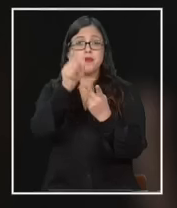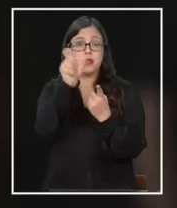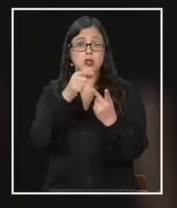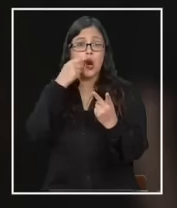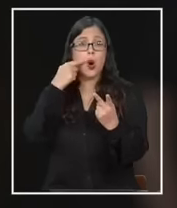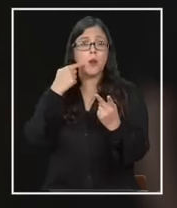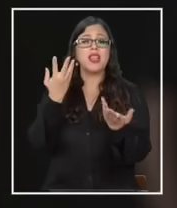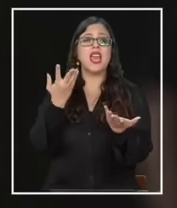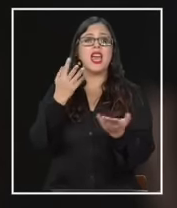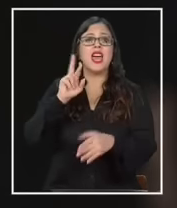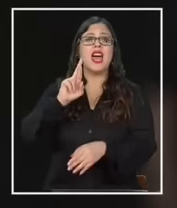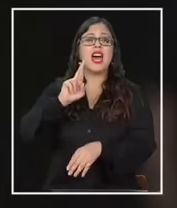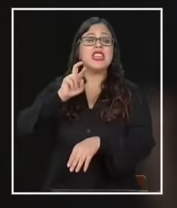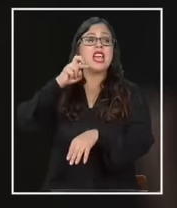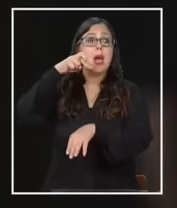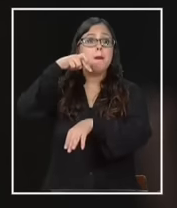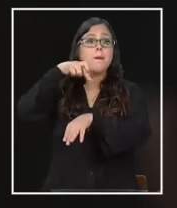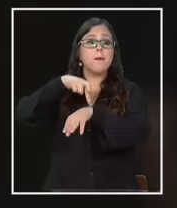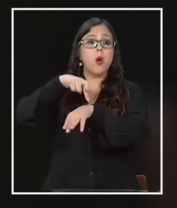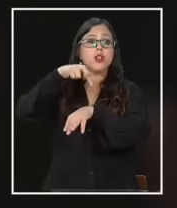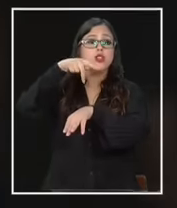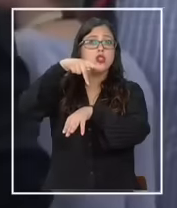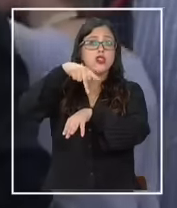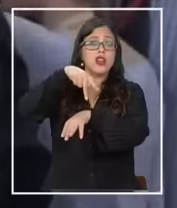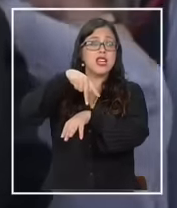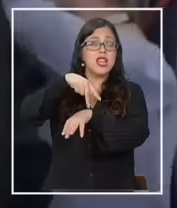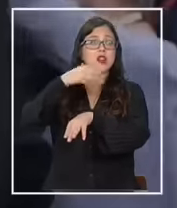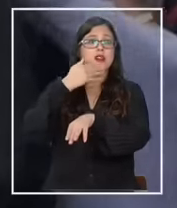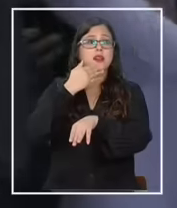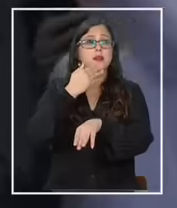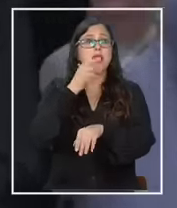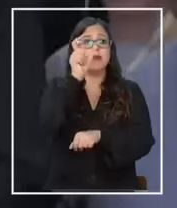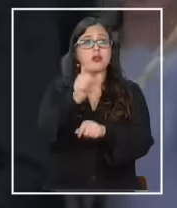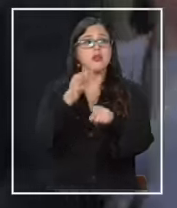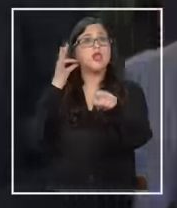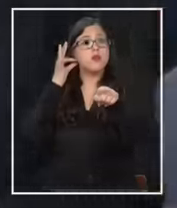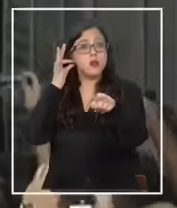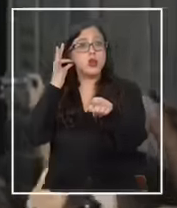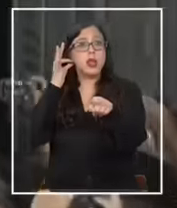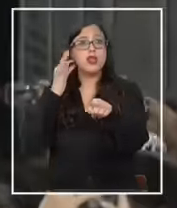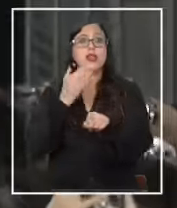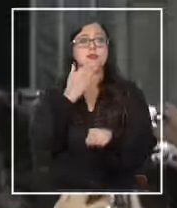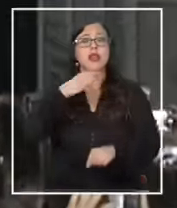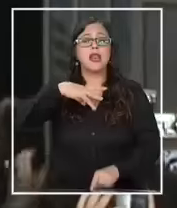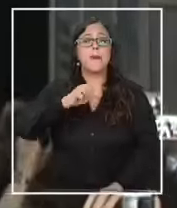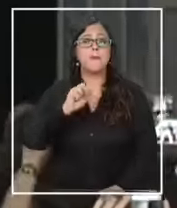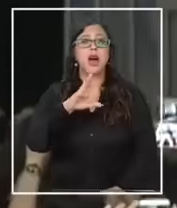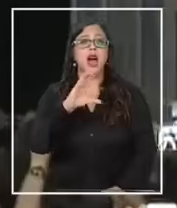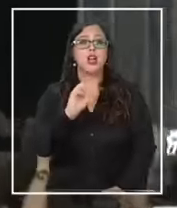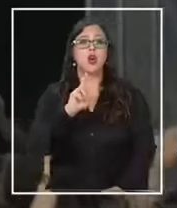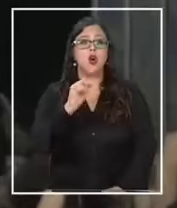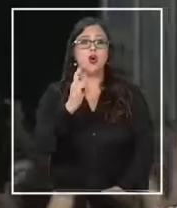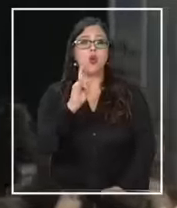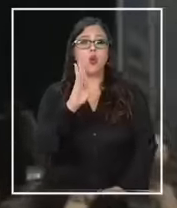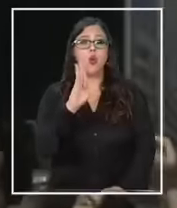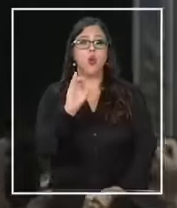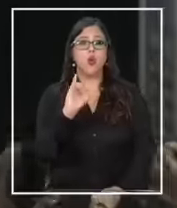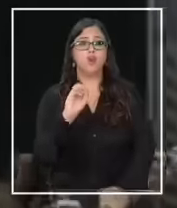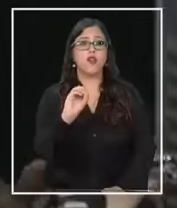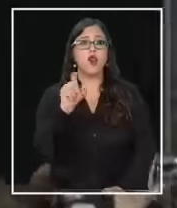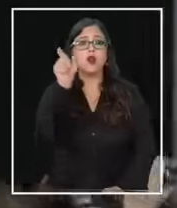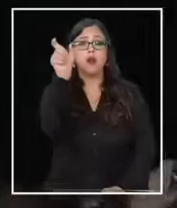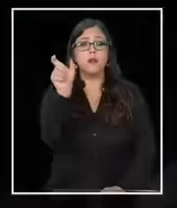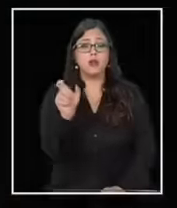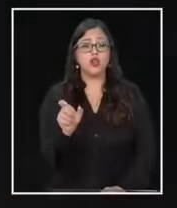y la mujer más joven es el miembro de la Cámara de Representantes de Estados Unidos. Y Marco Rubio senador republicano descendiente de padres